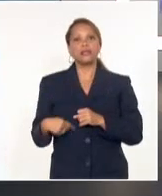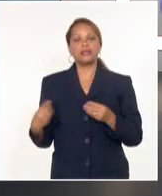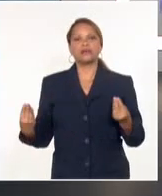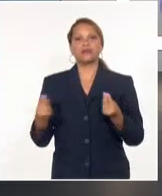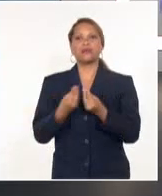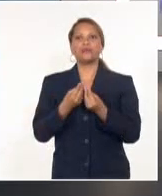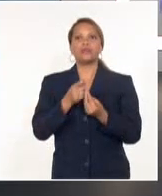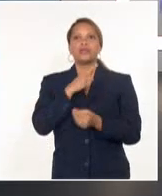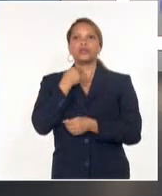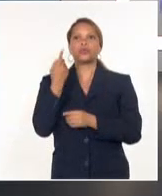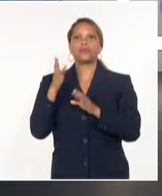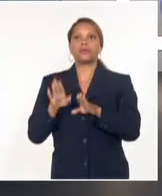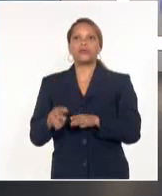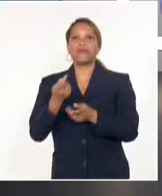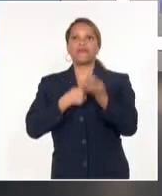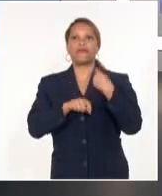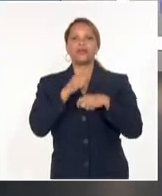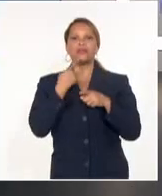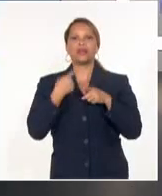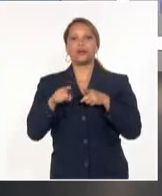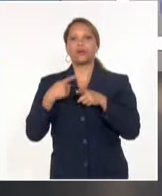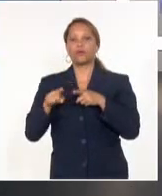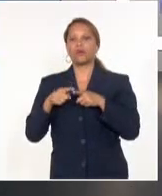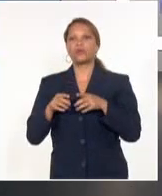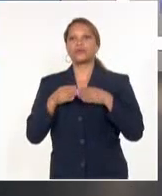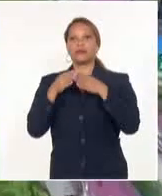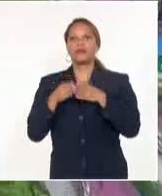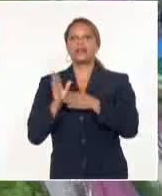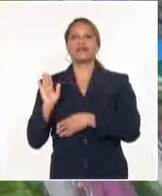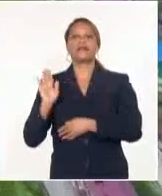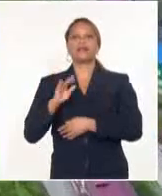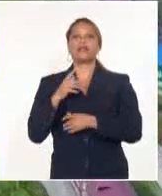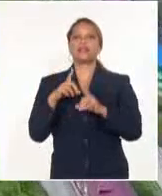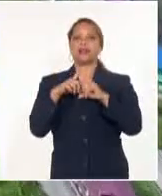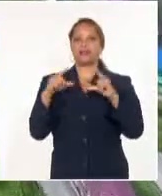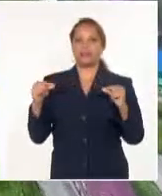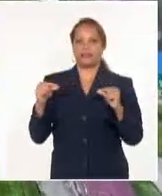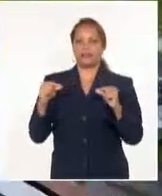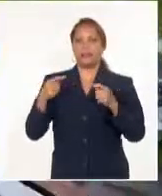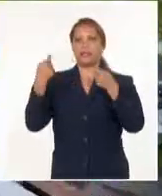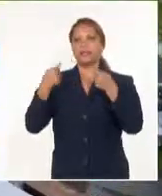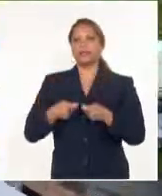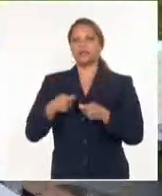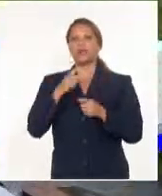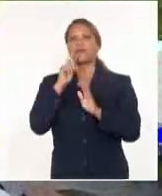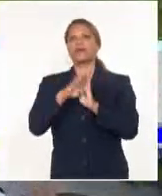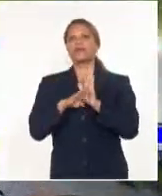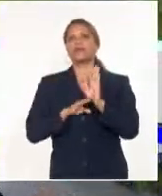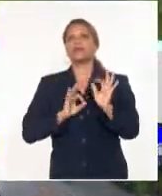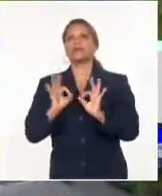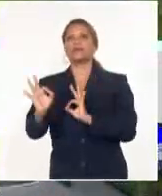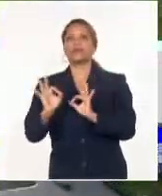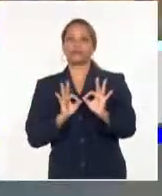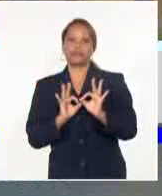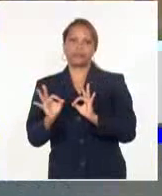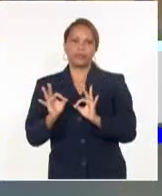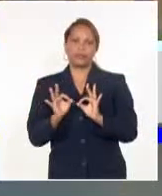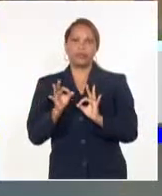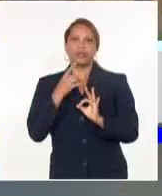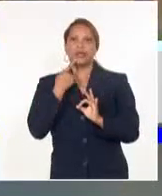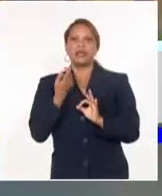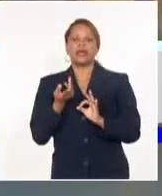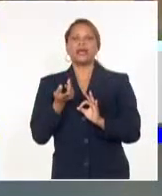de importaciones de productos marinos provenientes de Japón. La decisión se toma como medida de precaución en respuesta al vertido